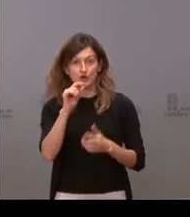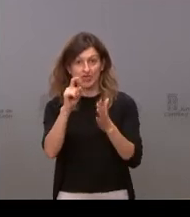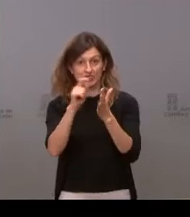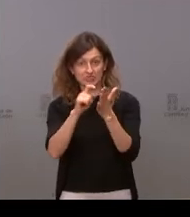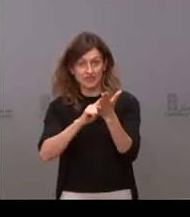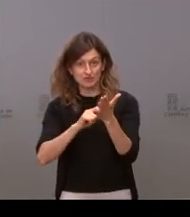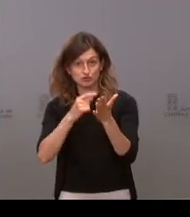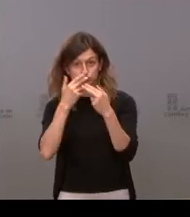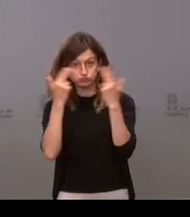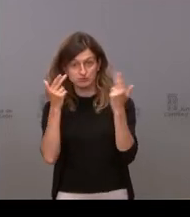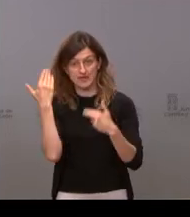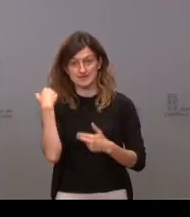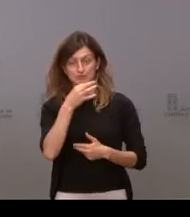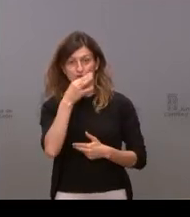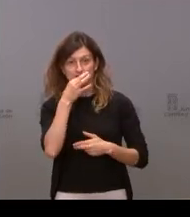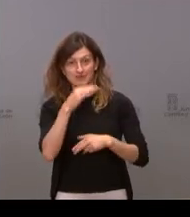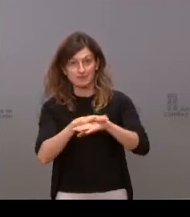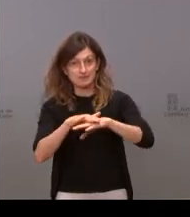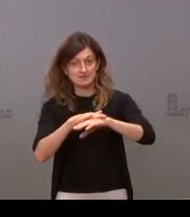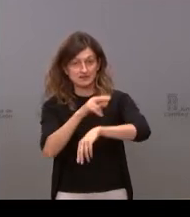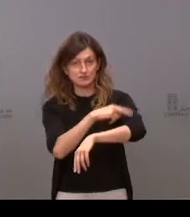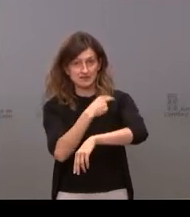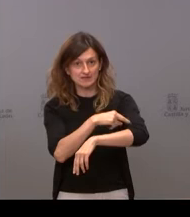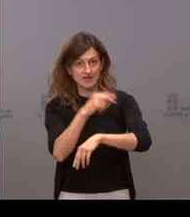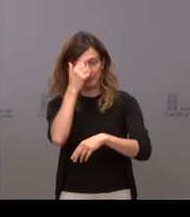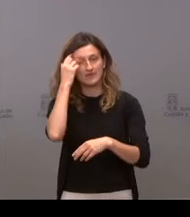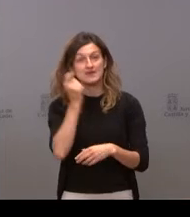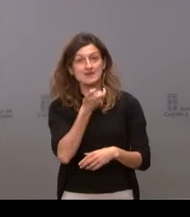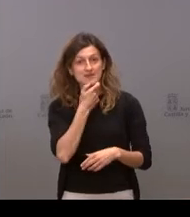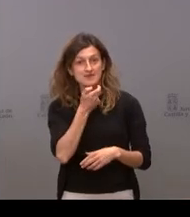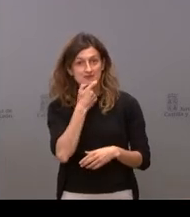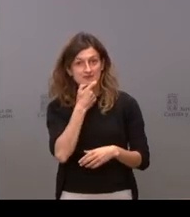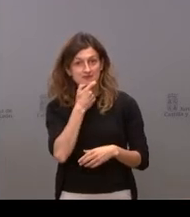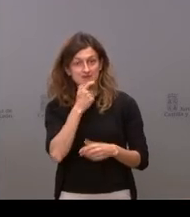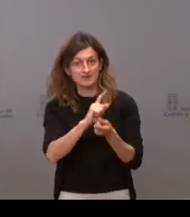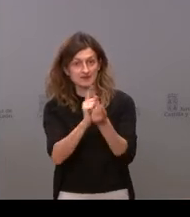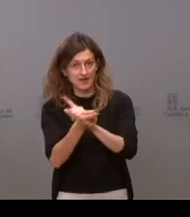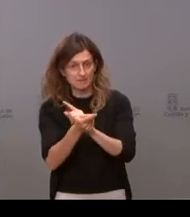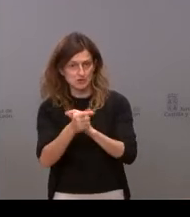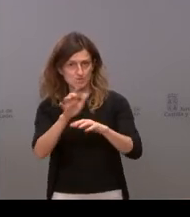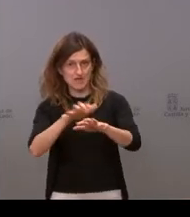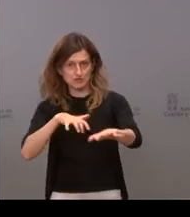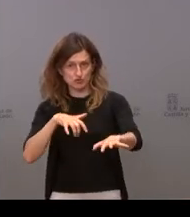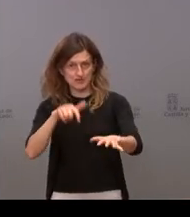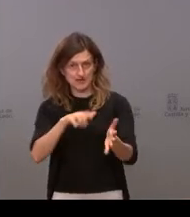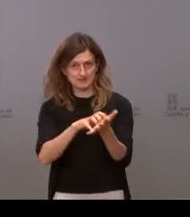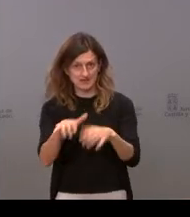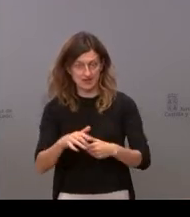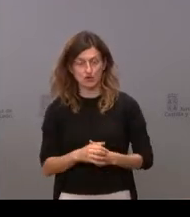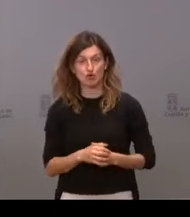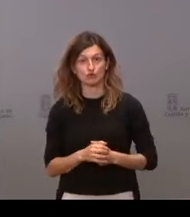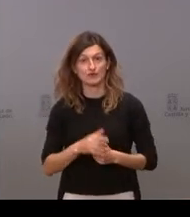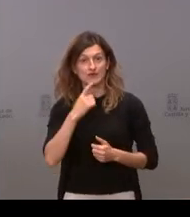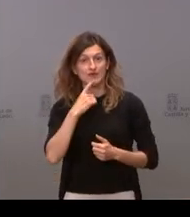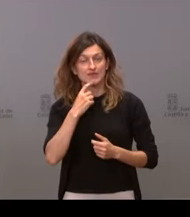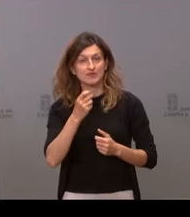publicados ayer por la tarde por el Ministerio de Sanidad, la variante británica sigue siendo mayoritaria en nuestra comunidad con una